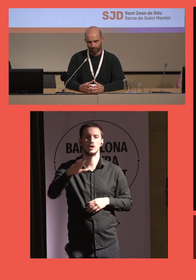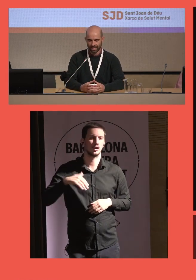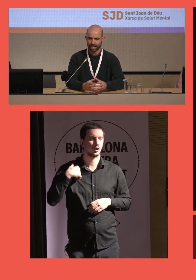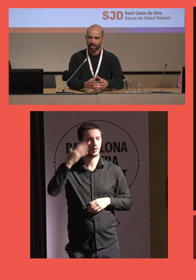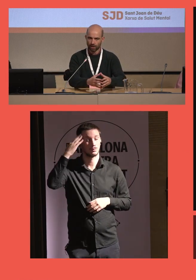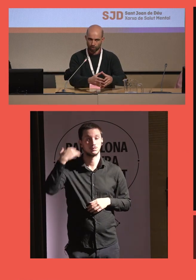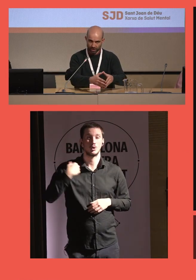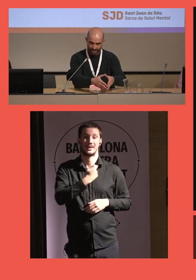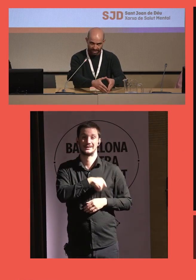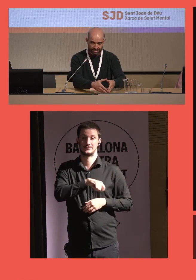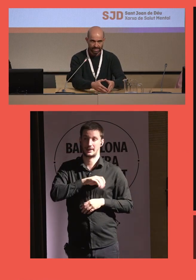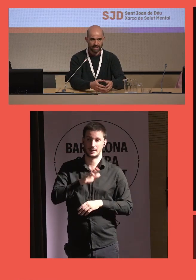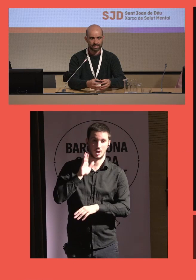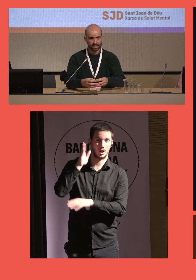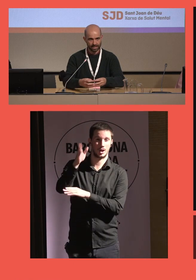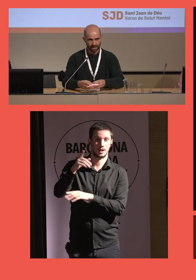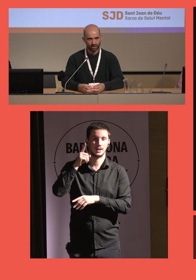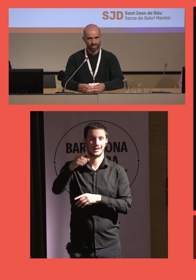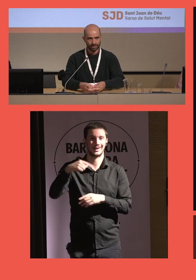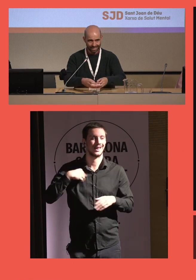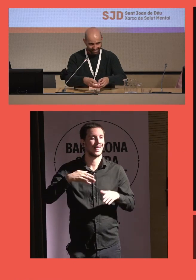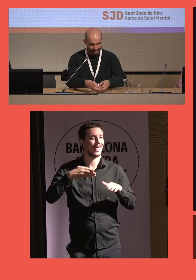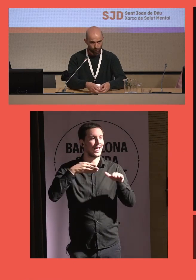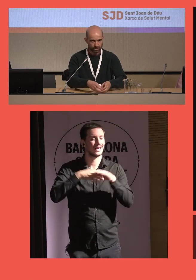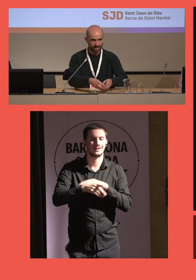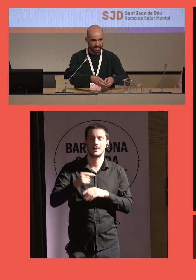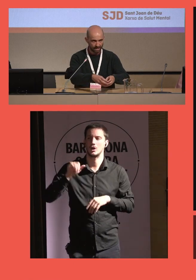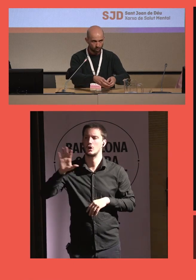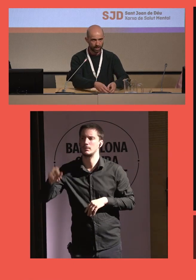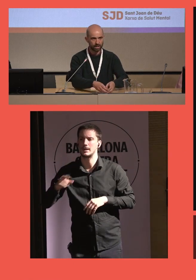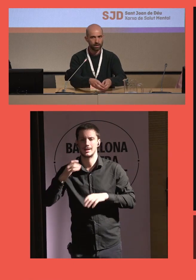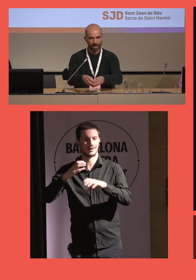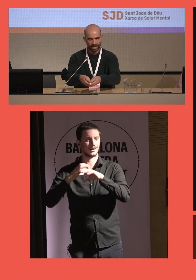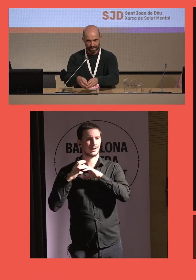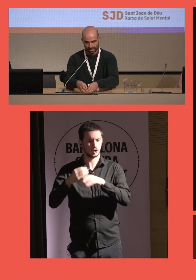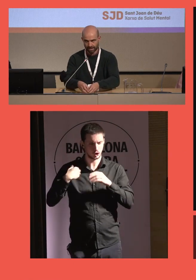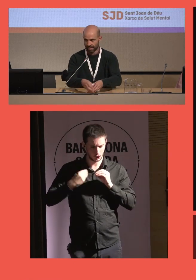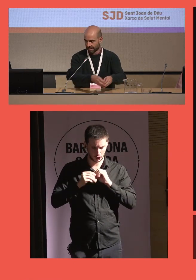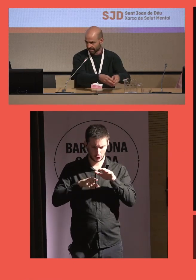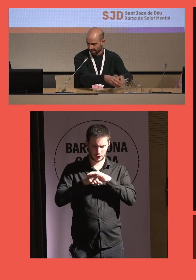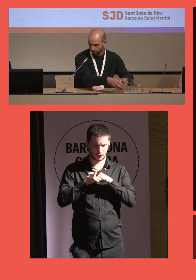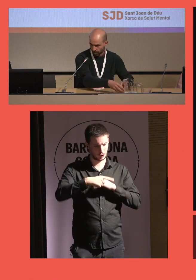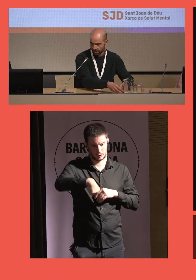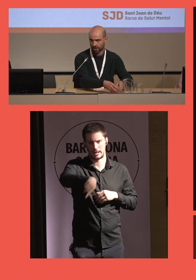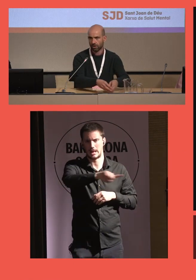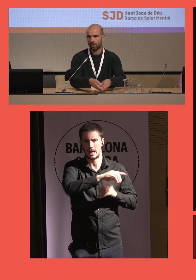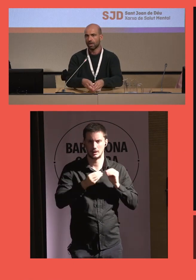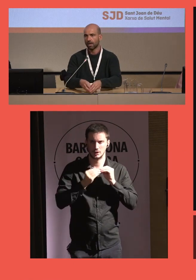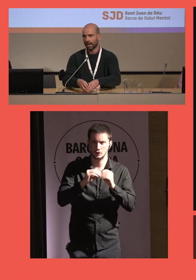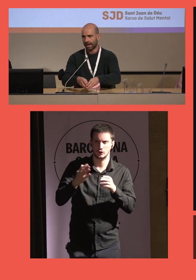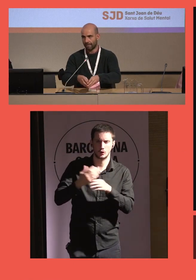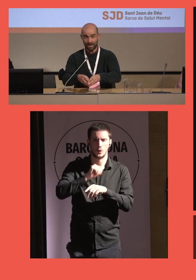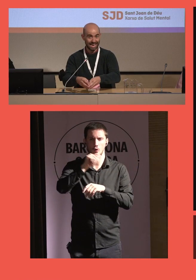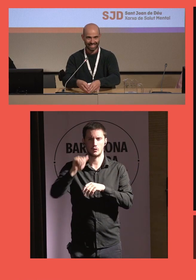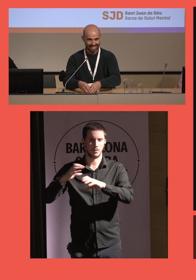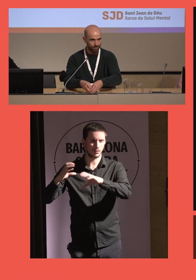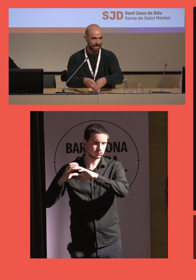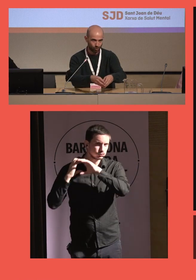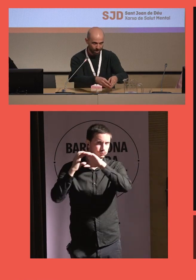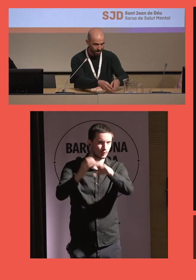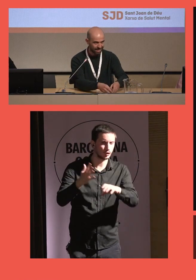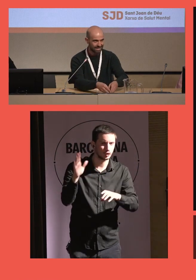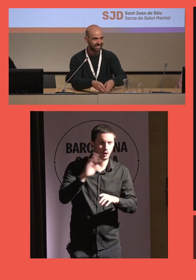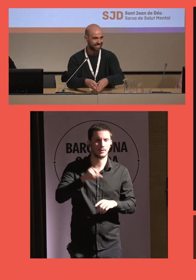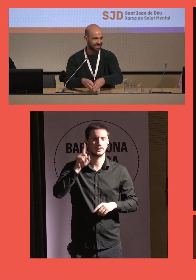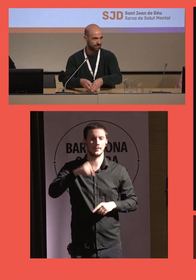se encargaron de conseguir las entradas se encargaron de saber qué transporte tenían que coger para ir desde Vila de Cansa hasta el pueblo español mirar qué